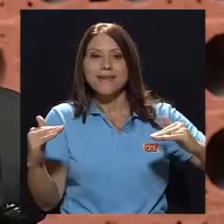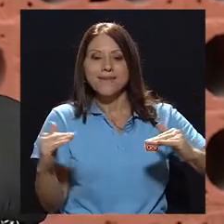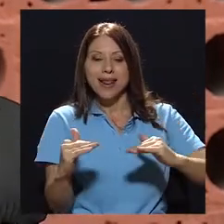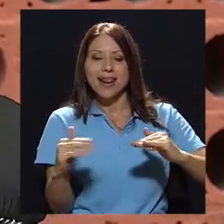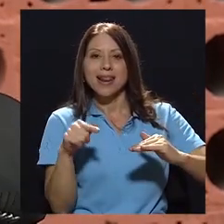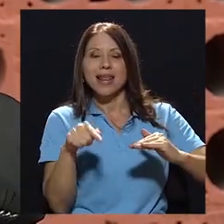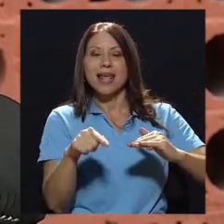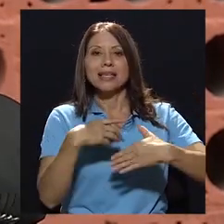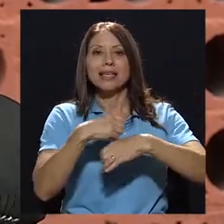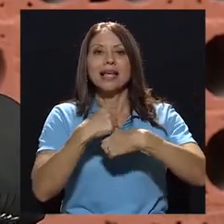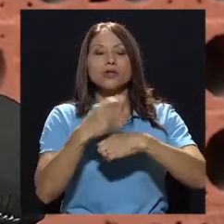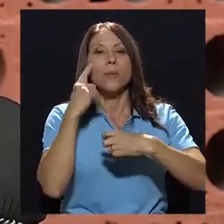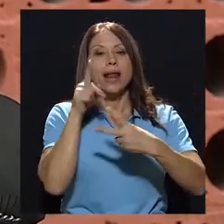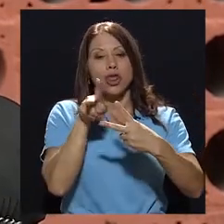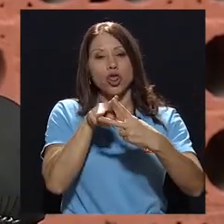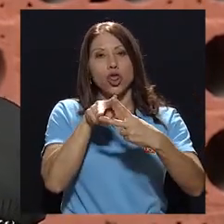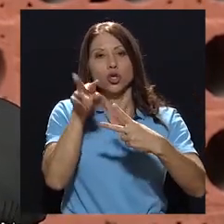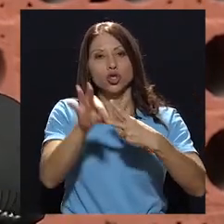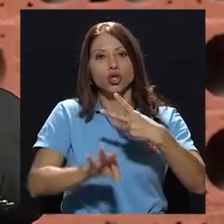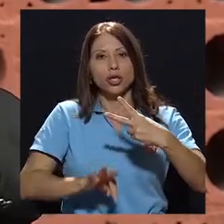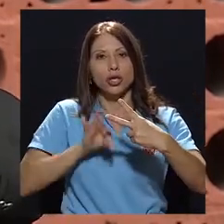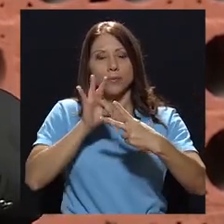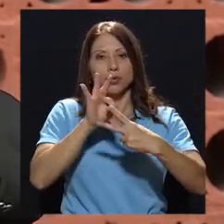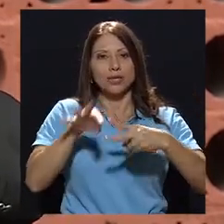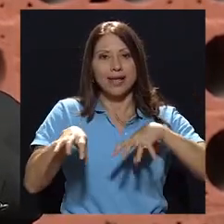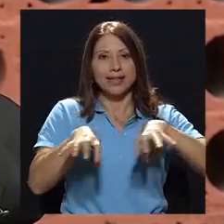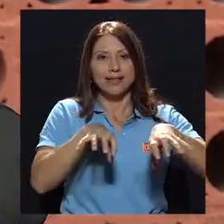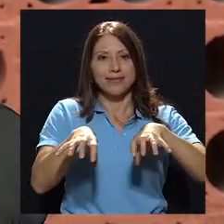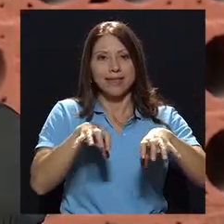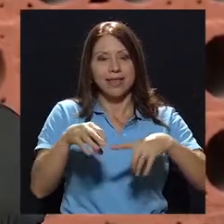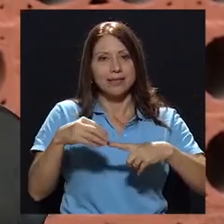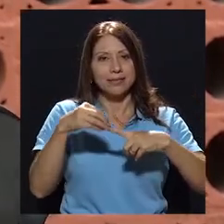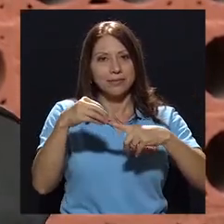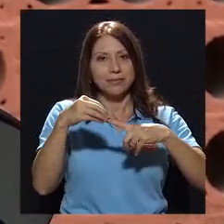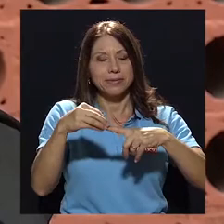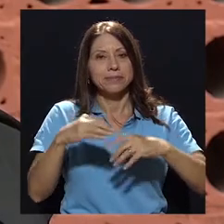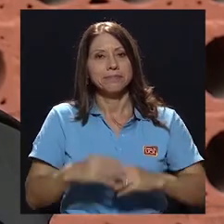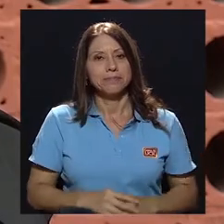diseñado para hacer dos tipos de actividades esencialmente,